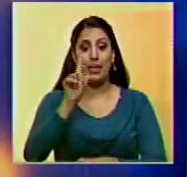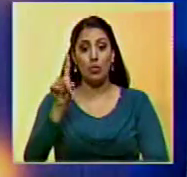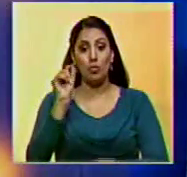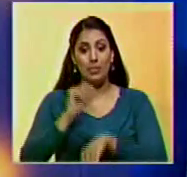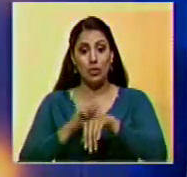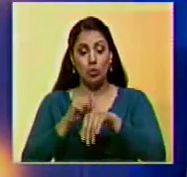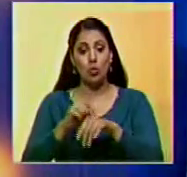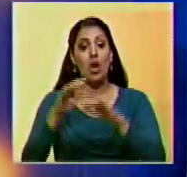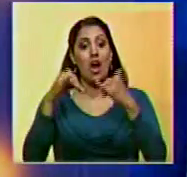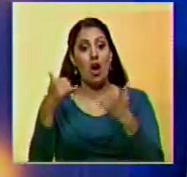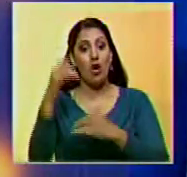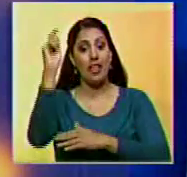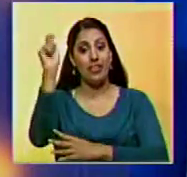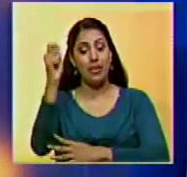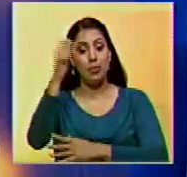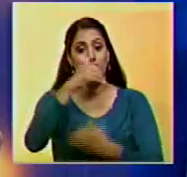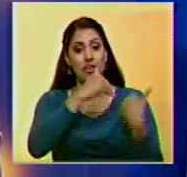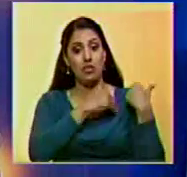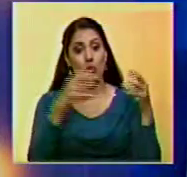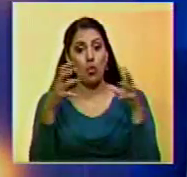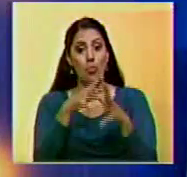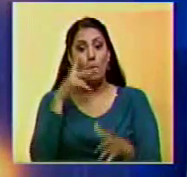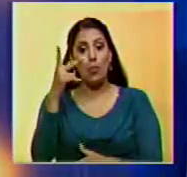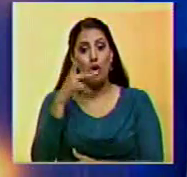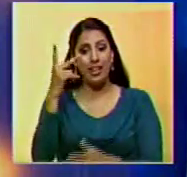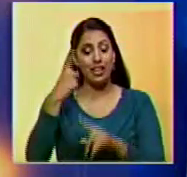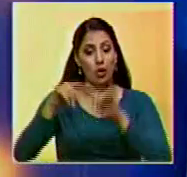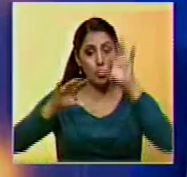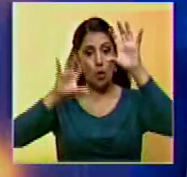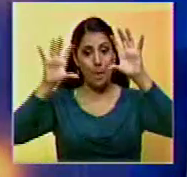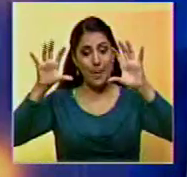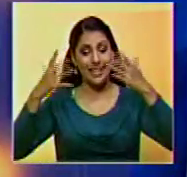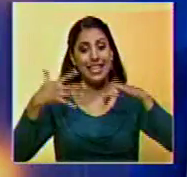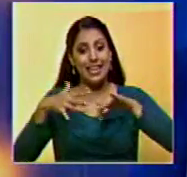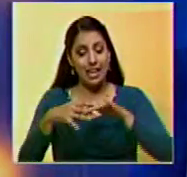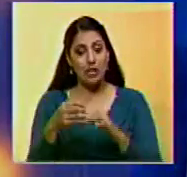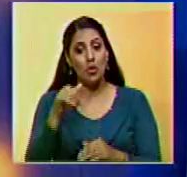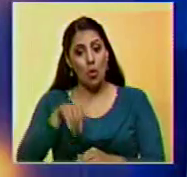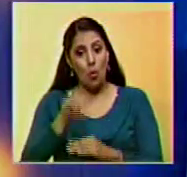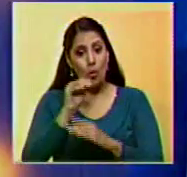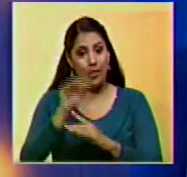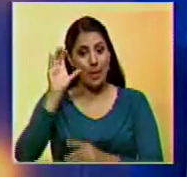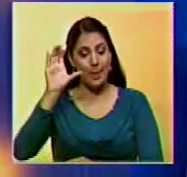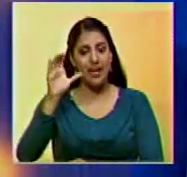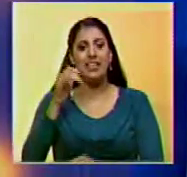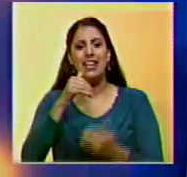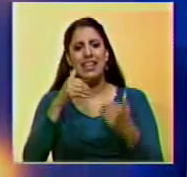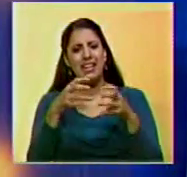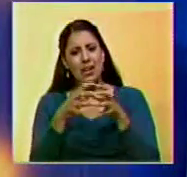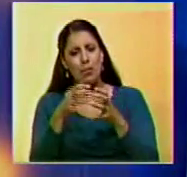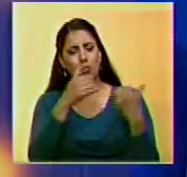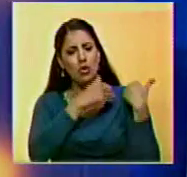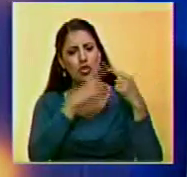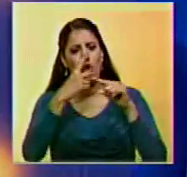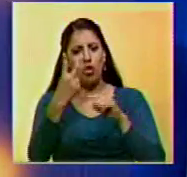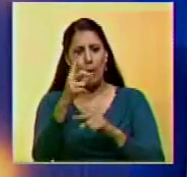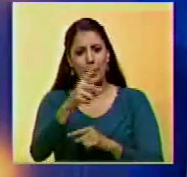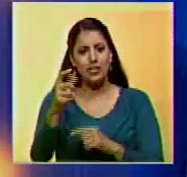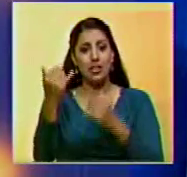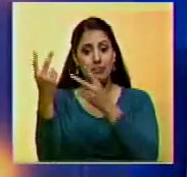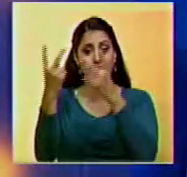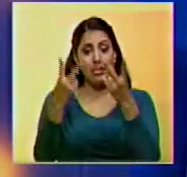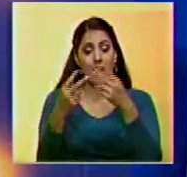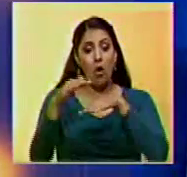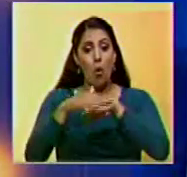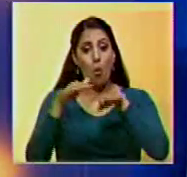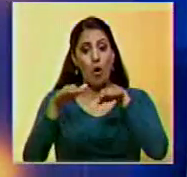La delegación de diputados de la Comisión de Política Exterior, Integración y Soberanía, conformada por Luis Florido y William Dávila, será recibida este